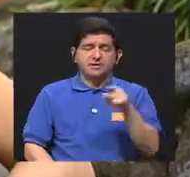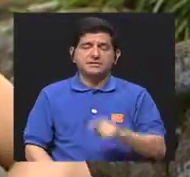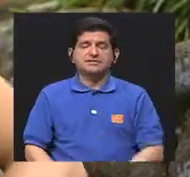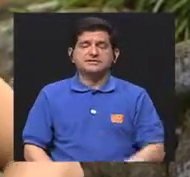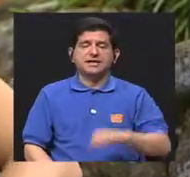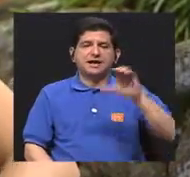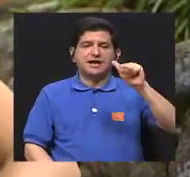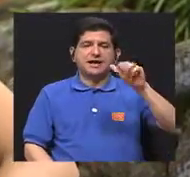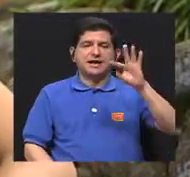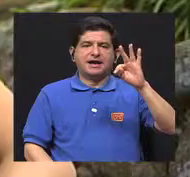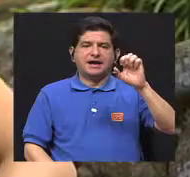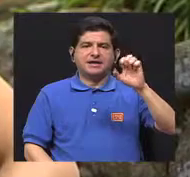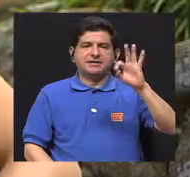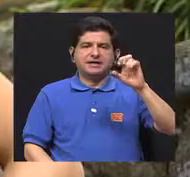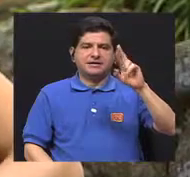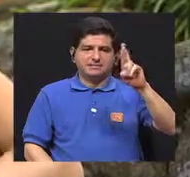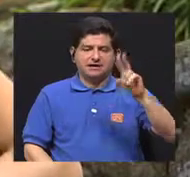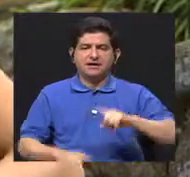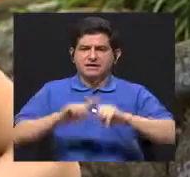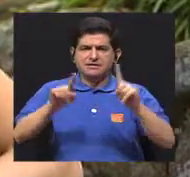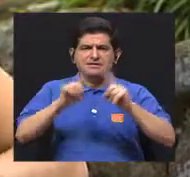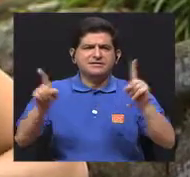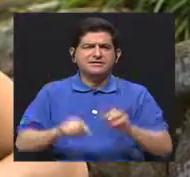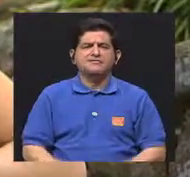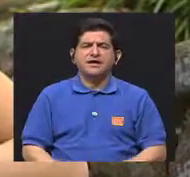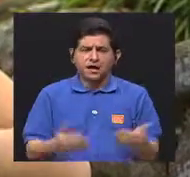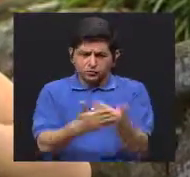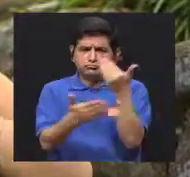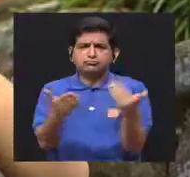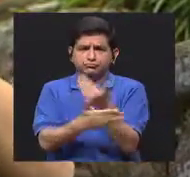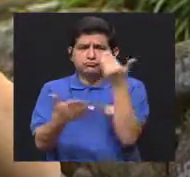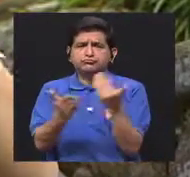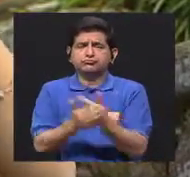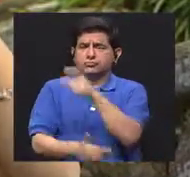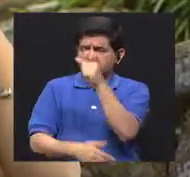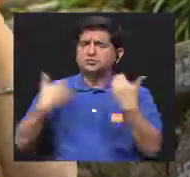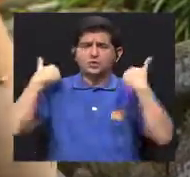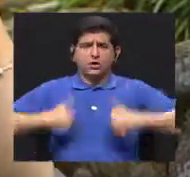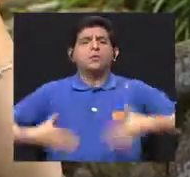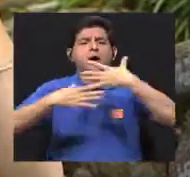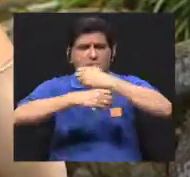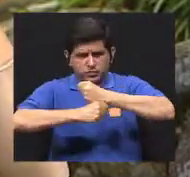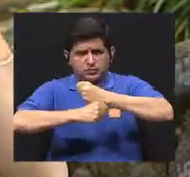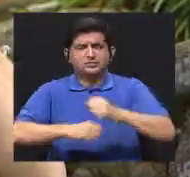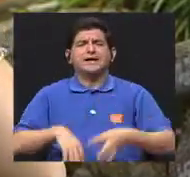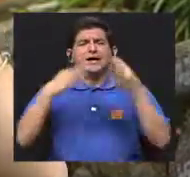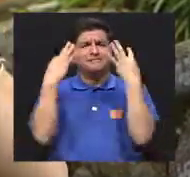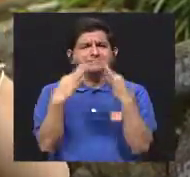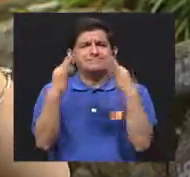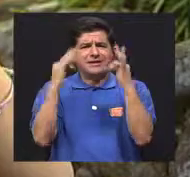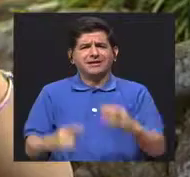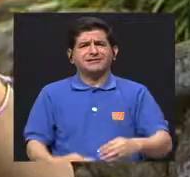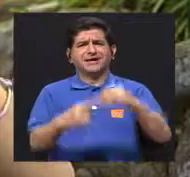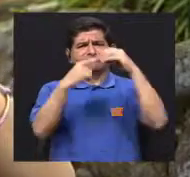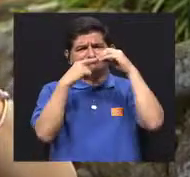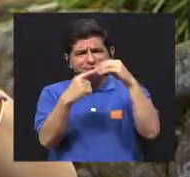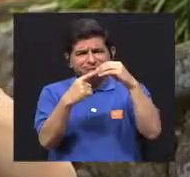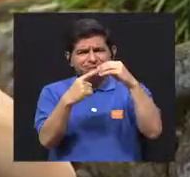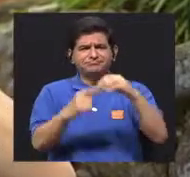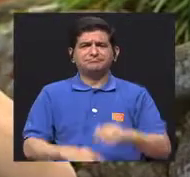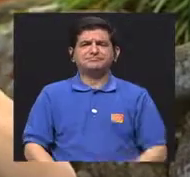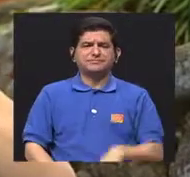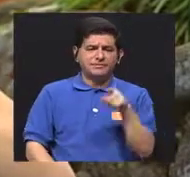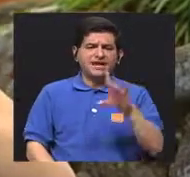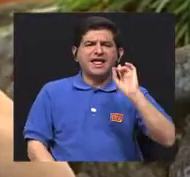lo que fueron los catéteres. Hay una serie, digamos, de innovaciones que el ser humano ha hecho, buscando principalmente